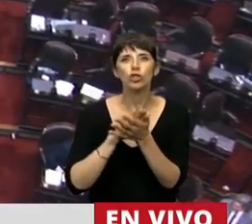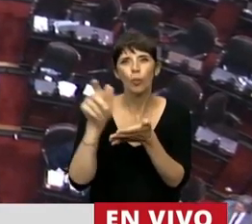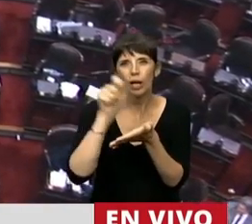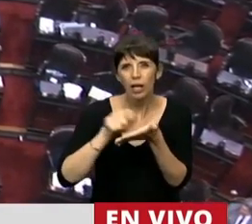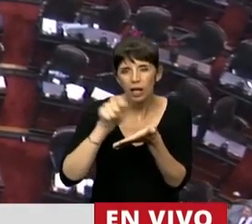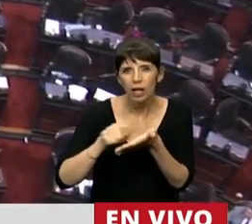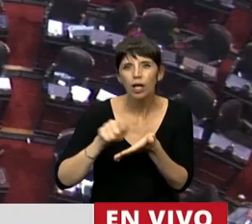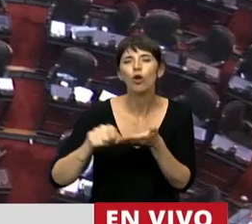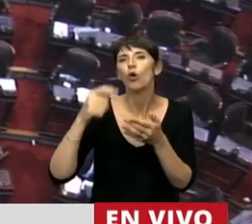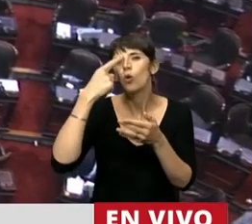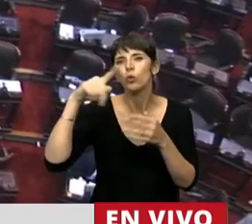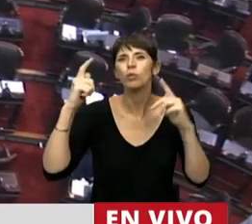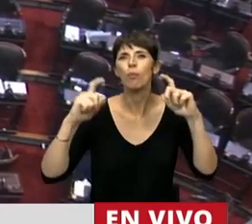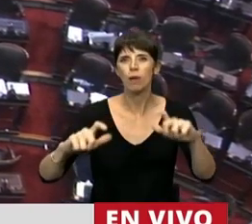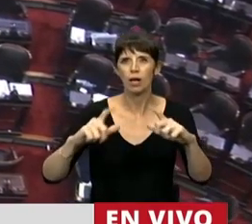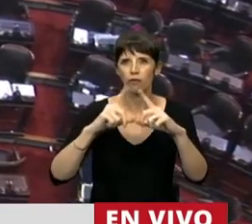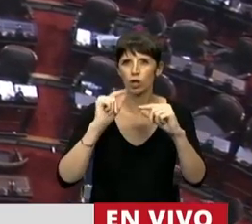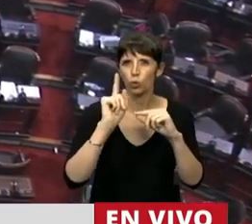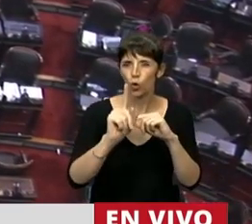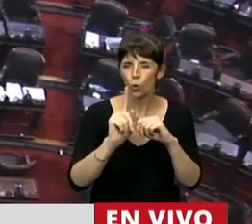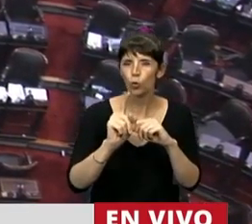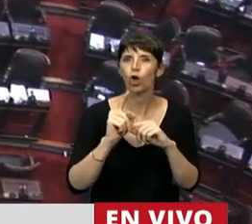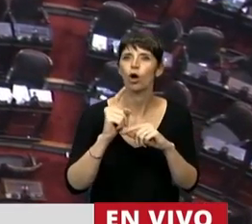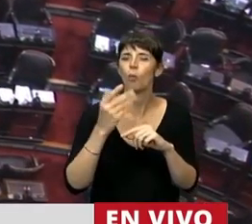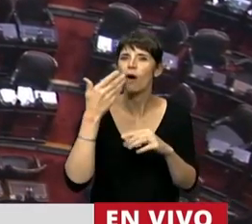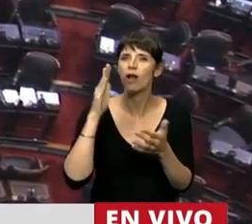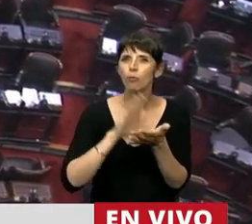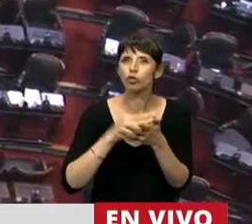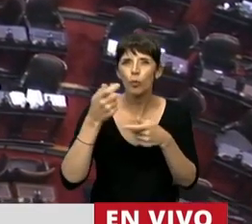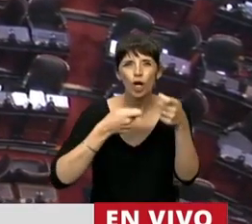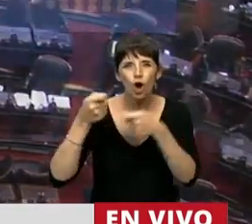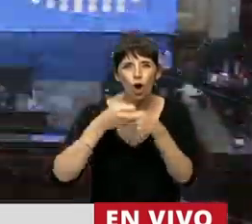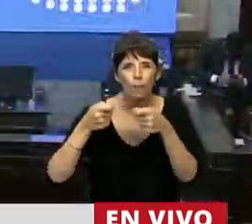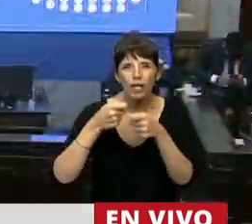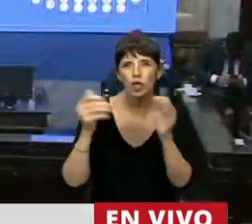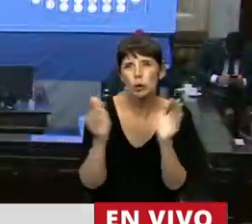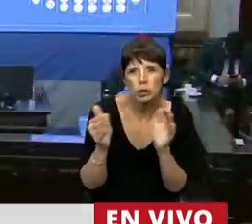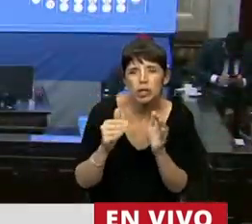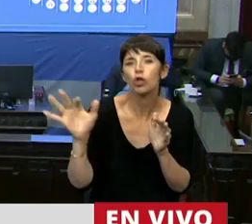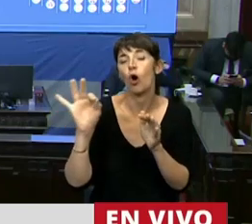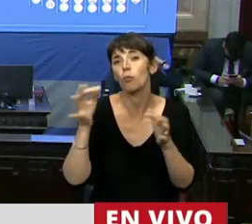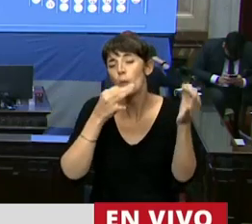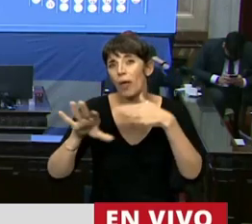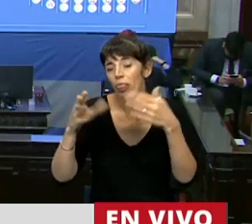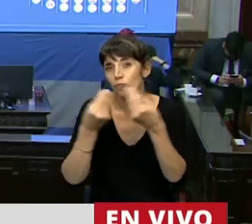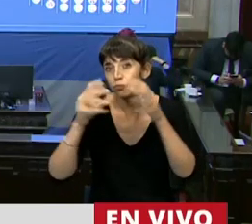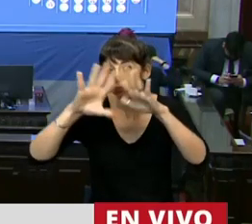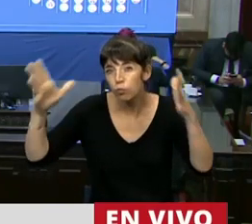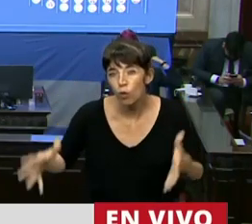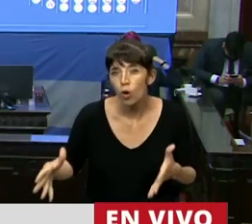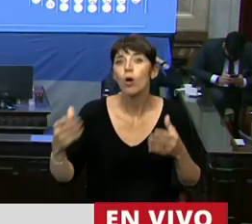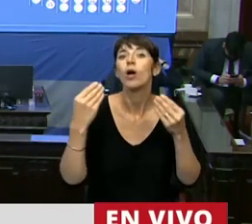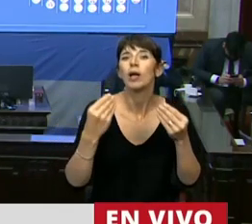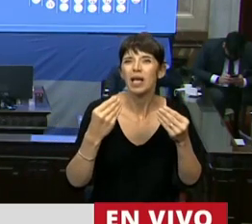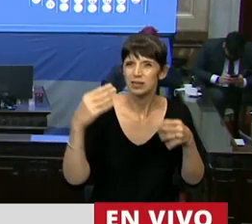de las tarjetas de débito, incluya también a las compras realizadas con tarjetas prepagas. El segundo punto en las modificaciones